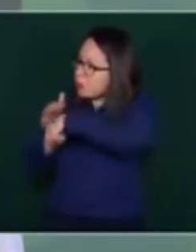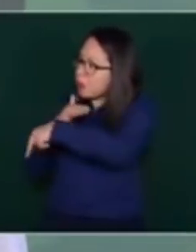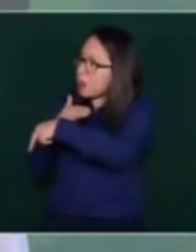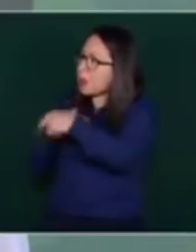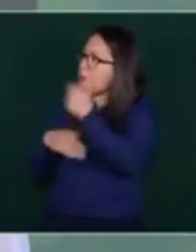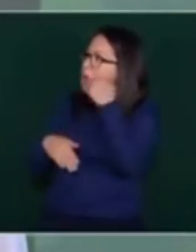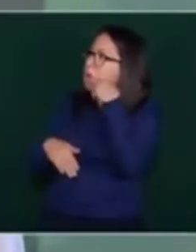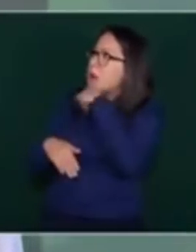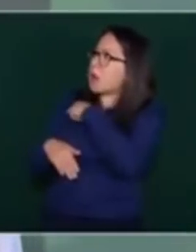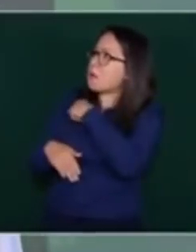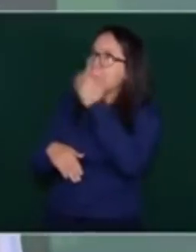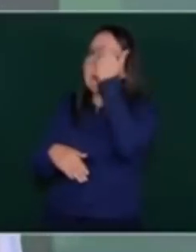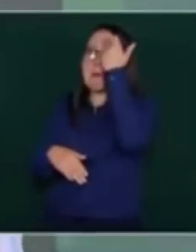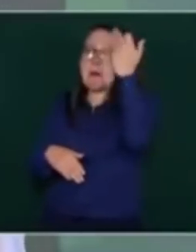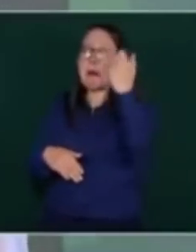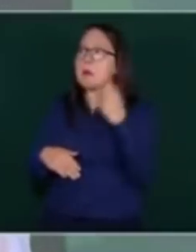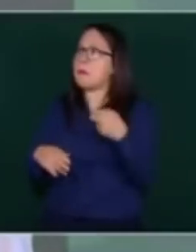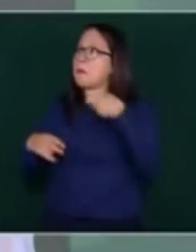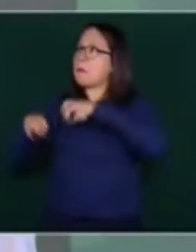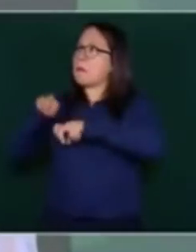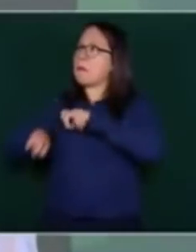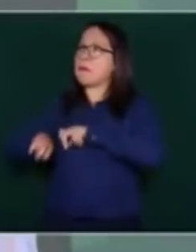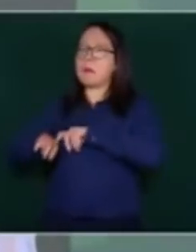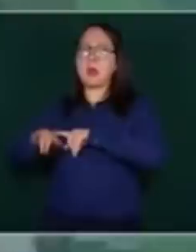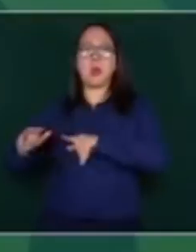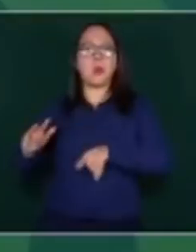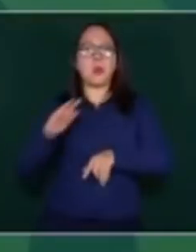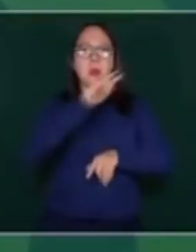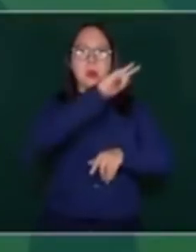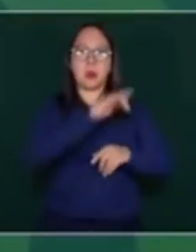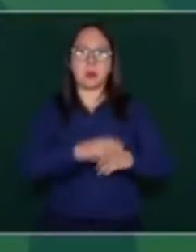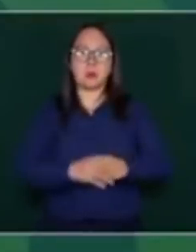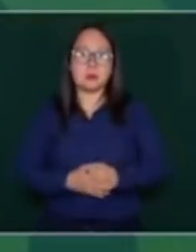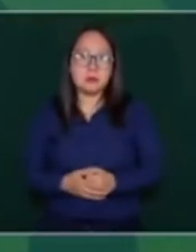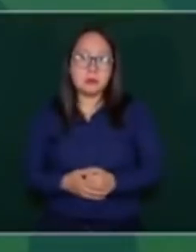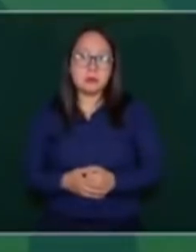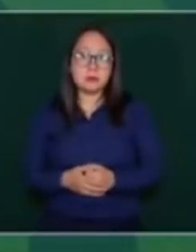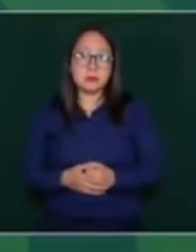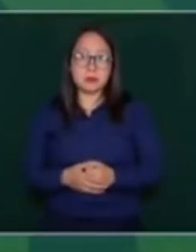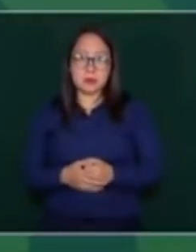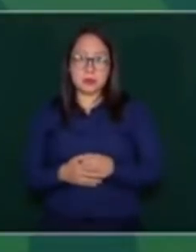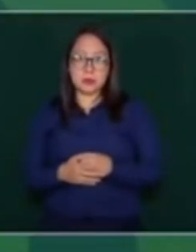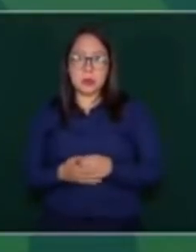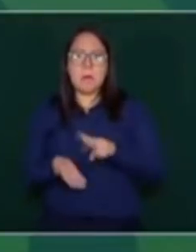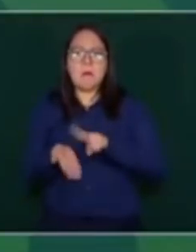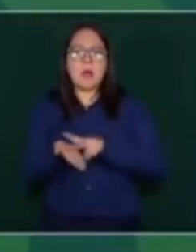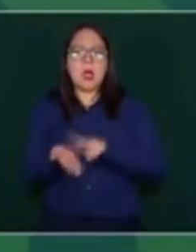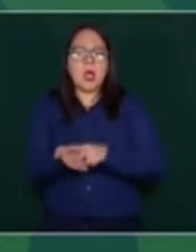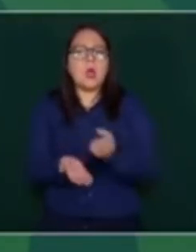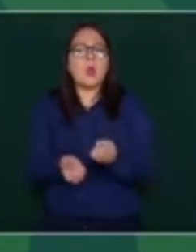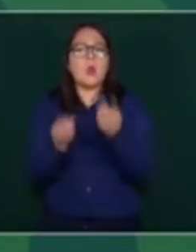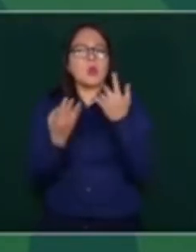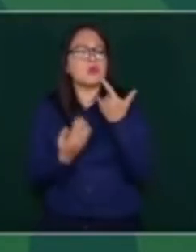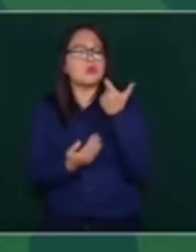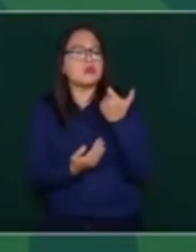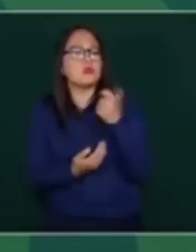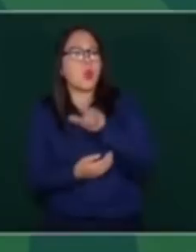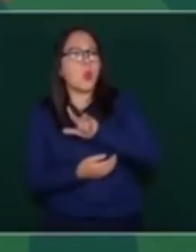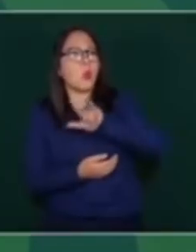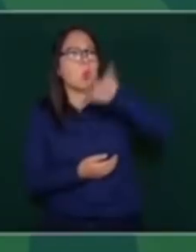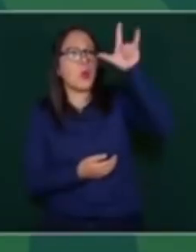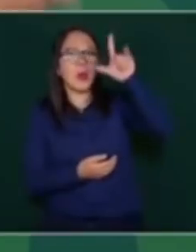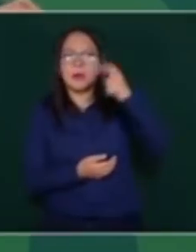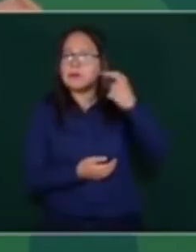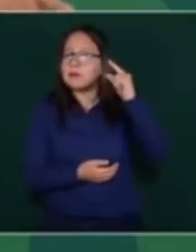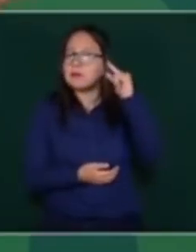menos el vuelo, porque se cobra